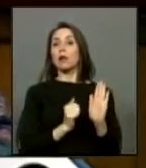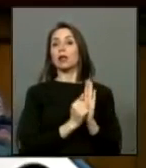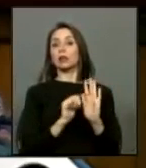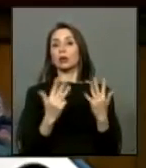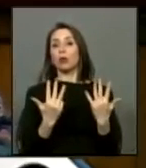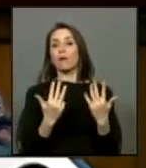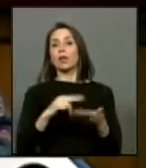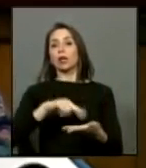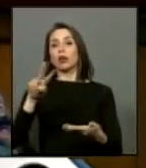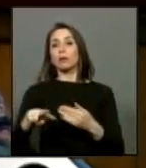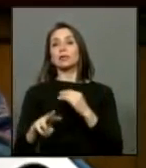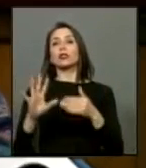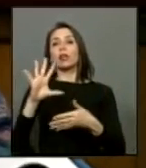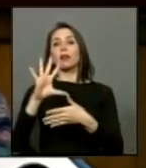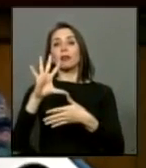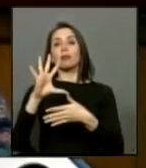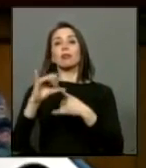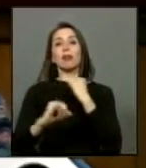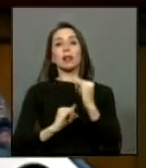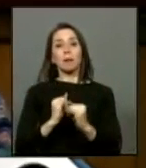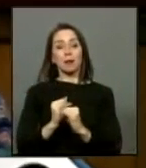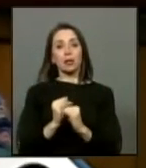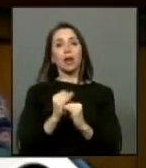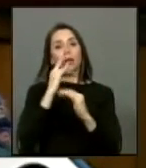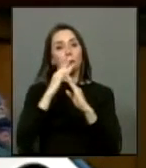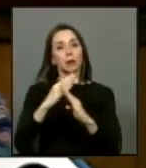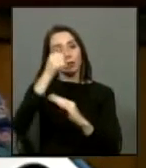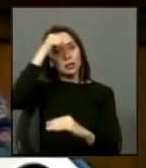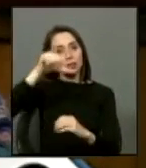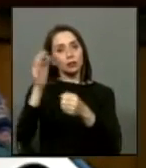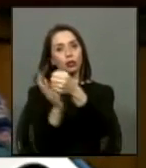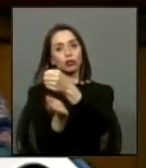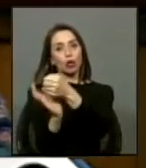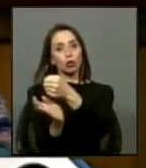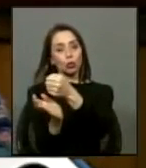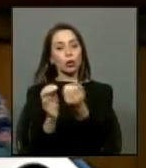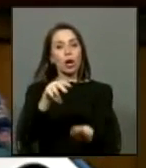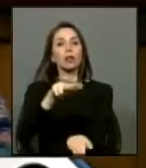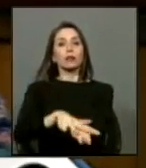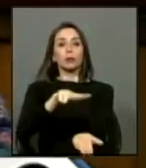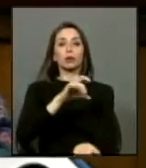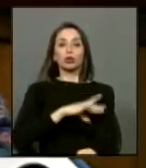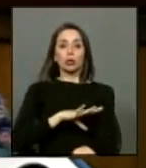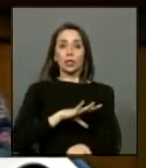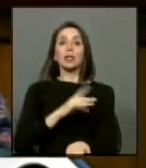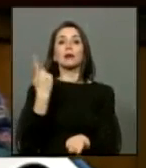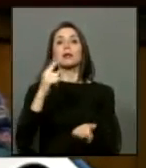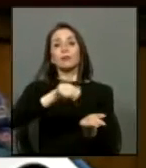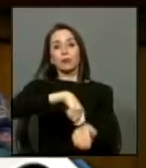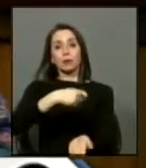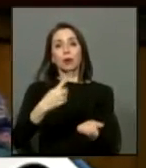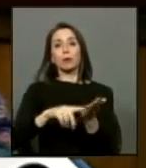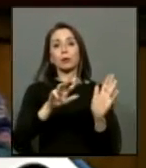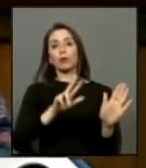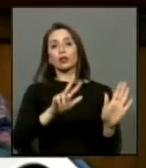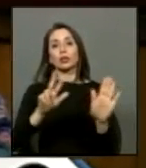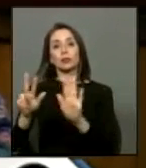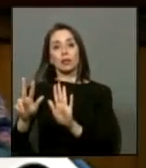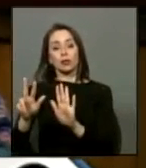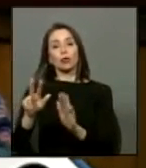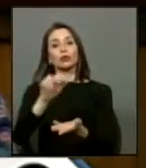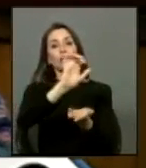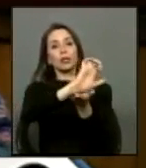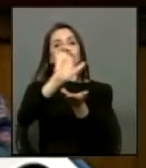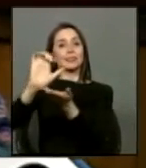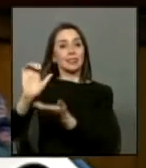9º de la Convención Interamericana para prevenir y sancionar la tortura, suscrita por Chile y ratificada en 1988, los